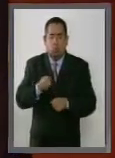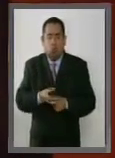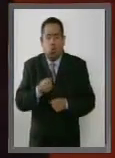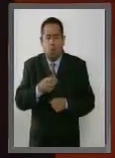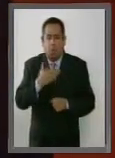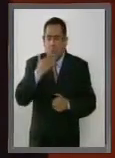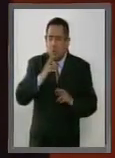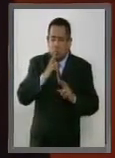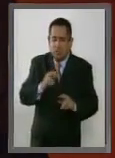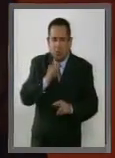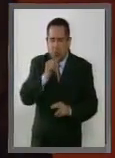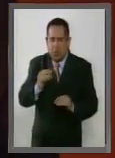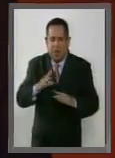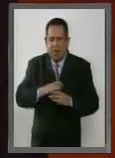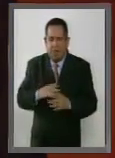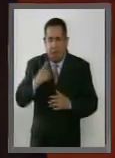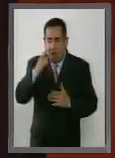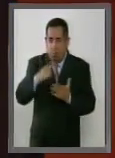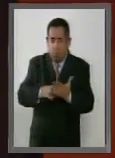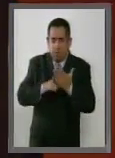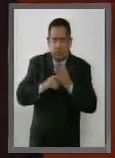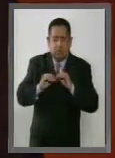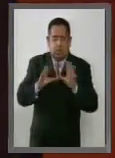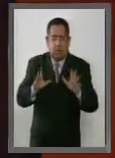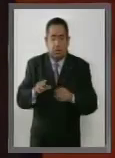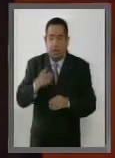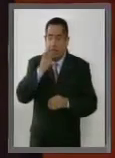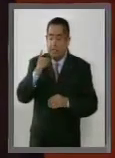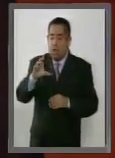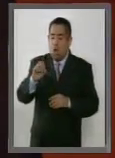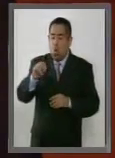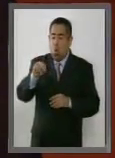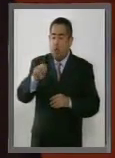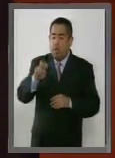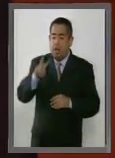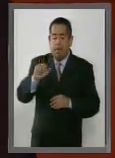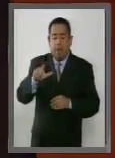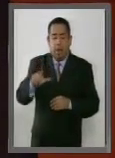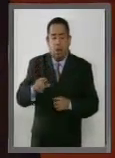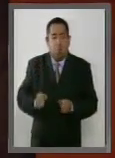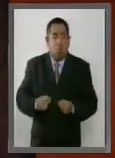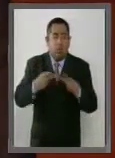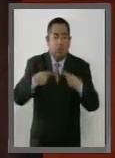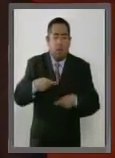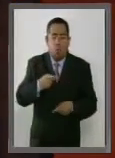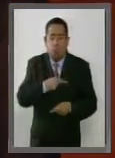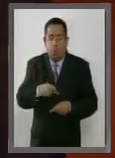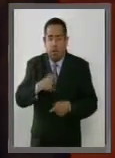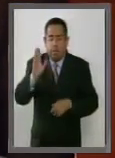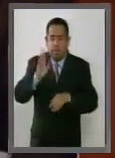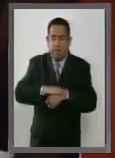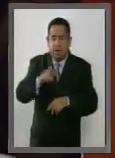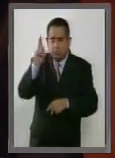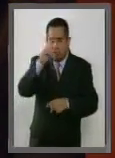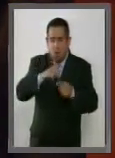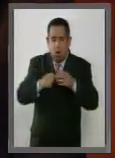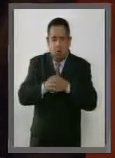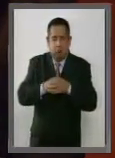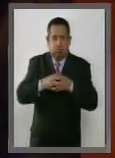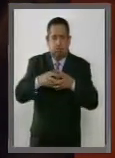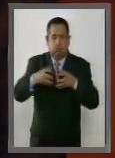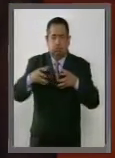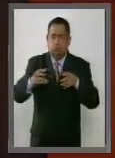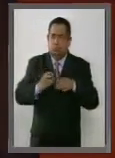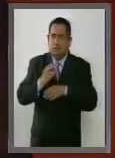dado resultados. La muestra es que según el Coneval el número de pobres ha aumentado, rebasando